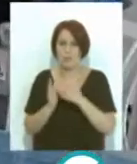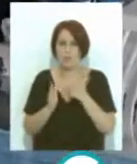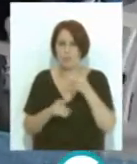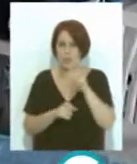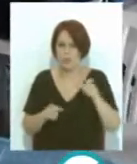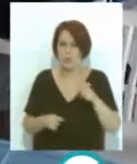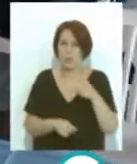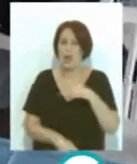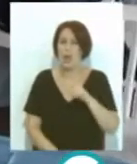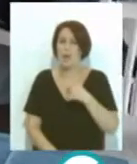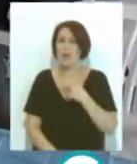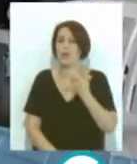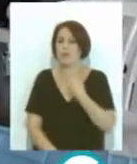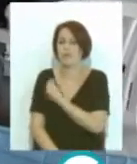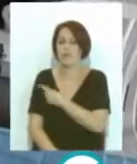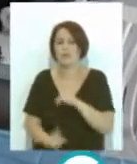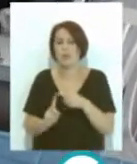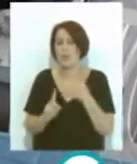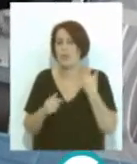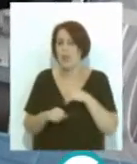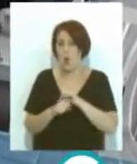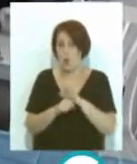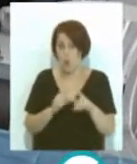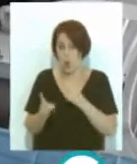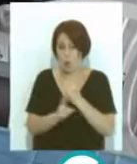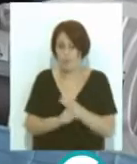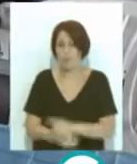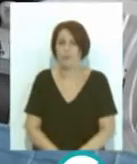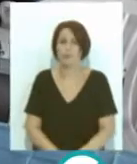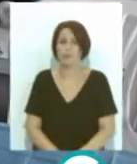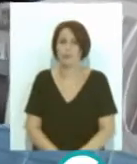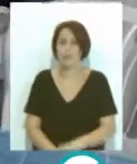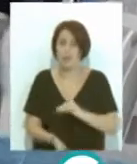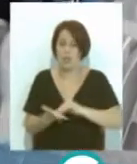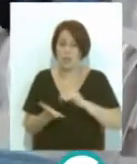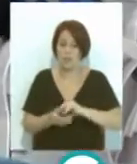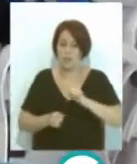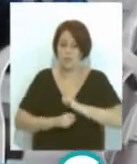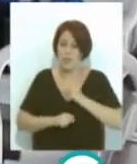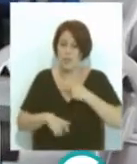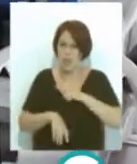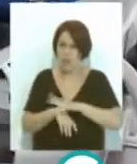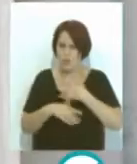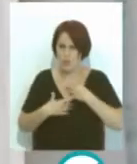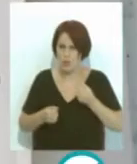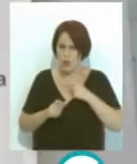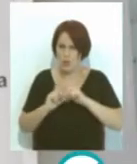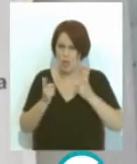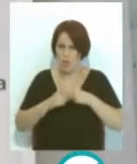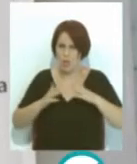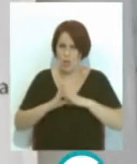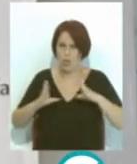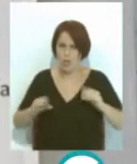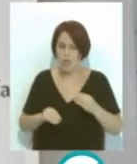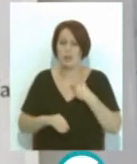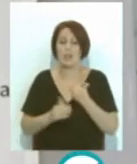tienen ya al menos una dosis del antídoto contra la COVID-19 Son los datos ofrecidos por la Delegación de Salud de la Junta que